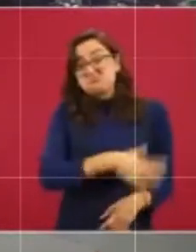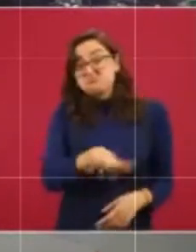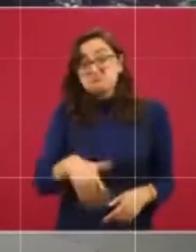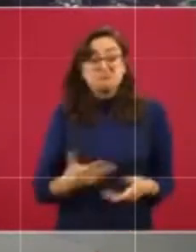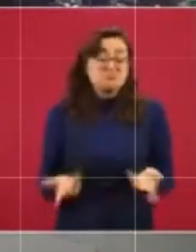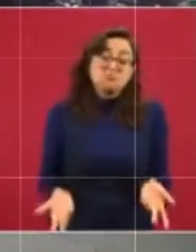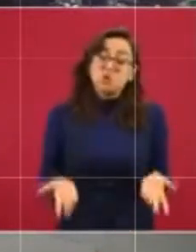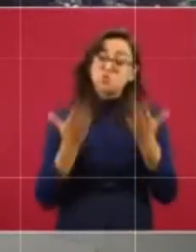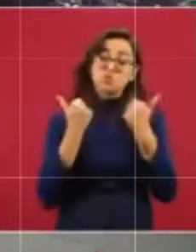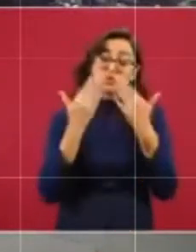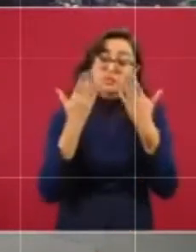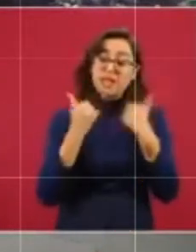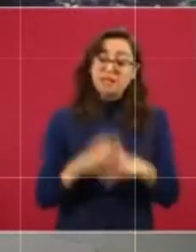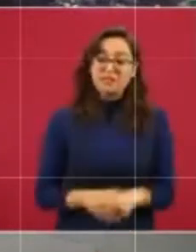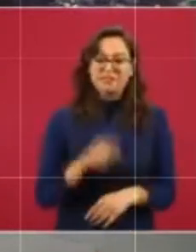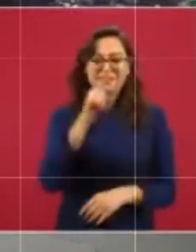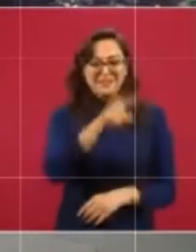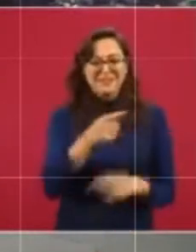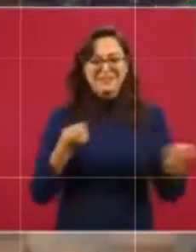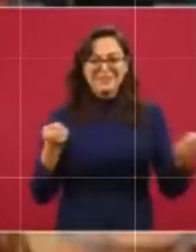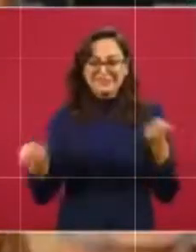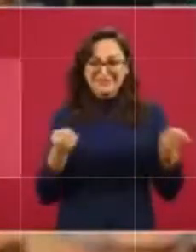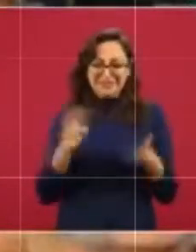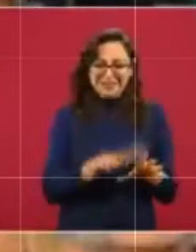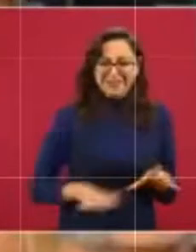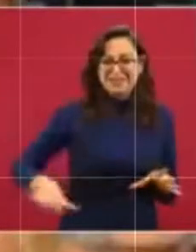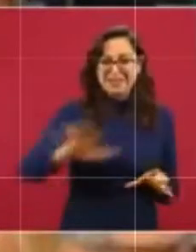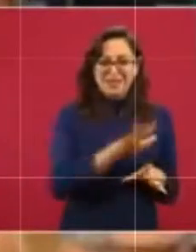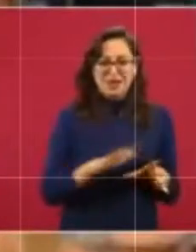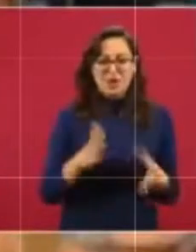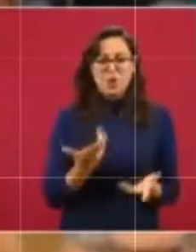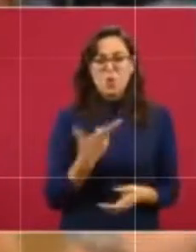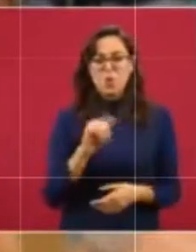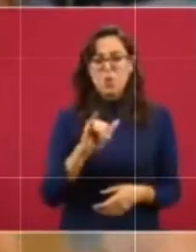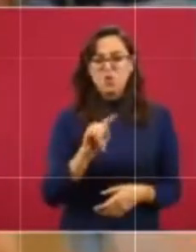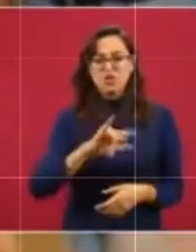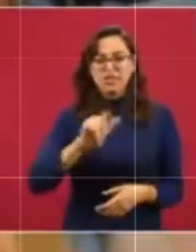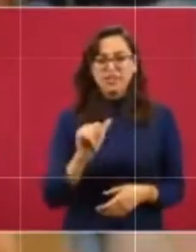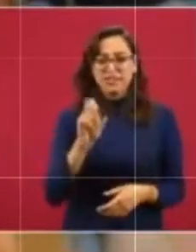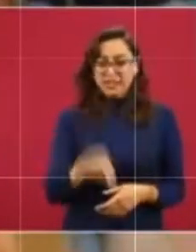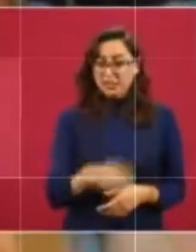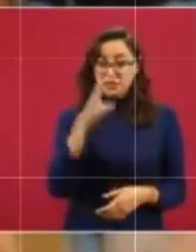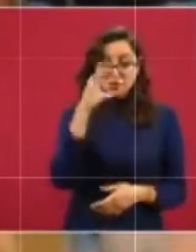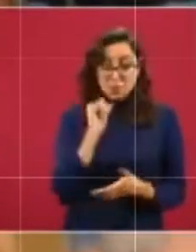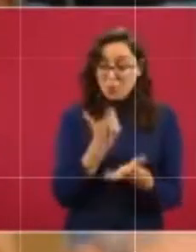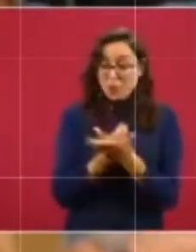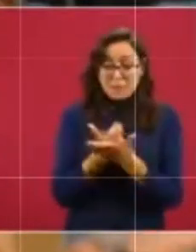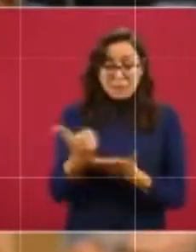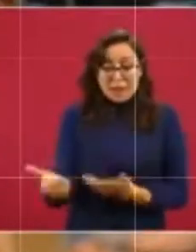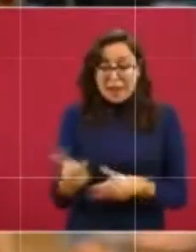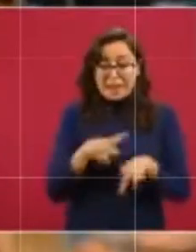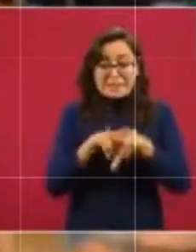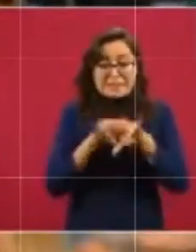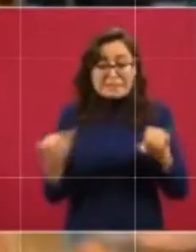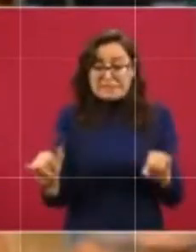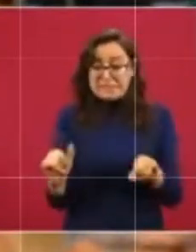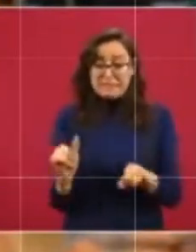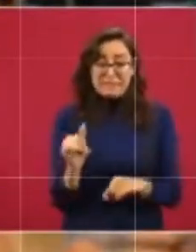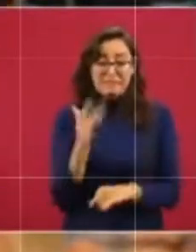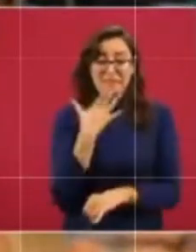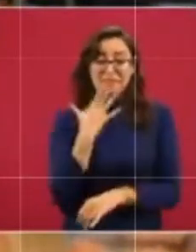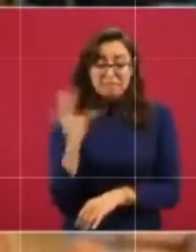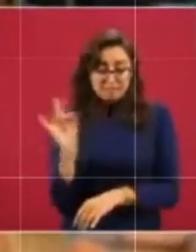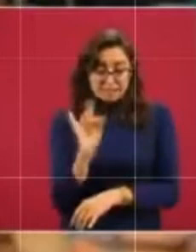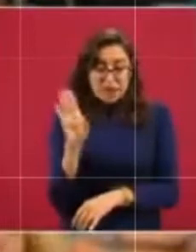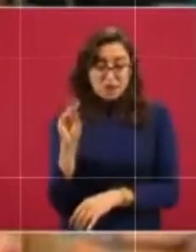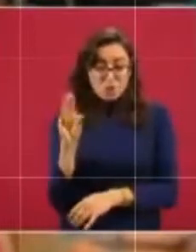Y el señor es regidor de Juchitán. Y ni siquiera eso pueden pagar. Esa miserable suma que le pusieron por